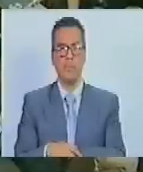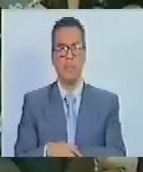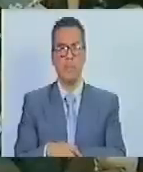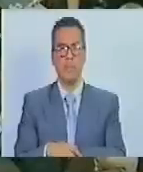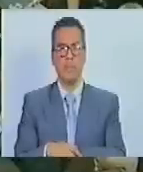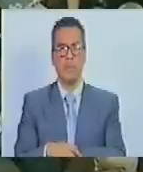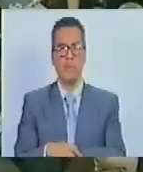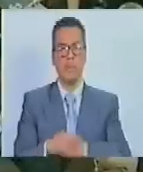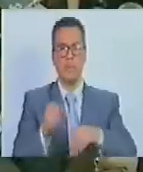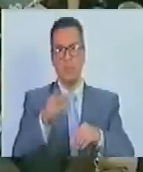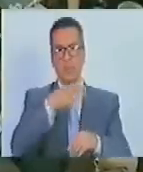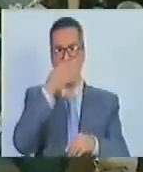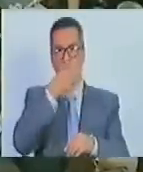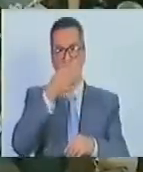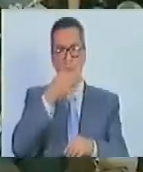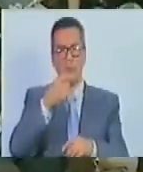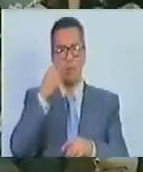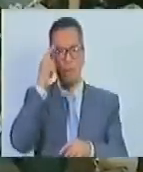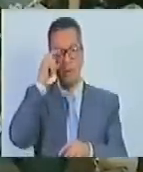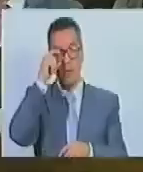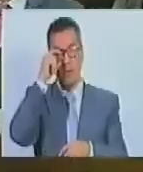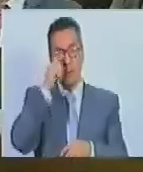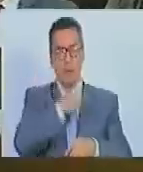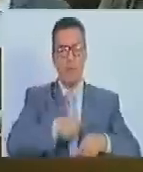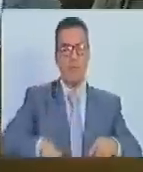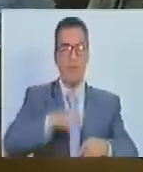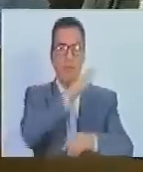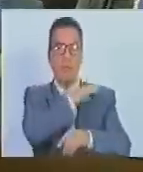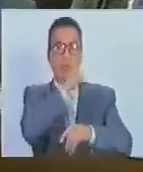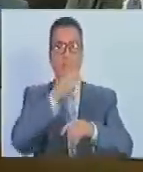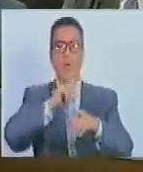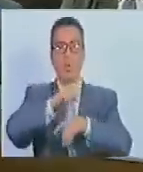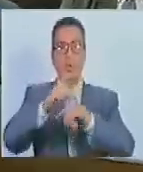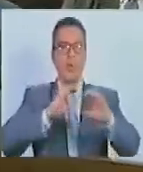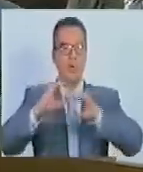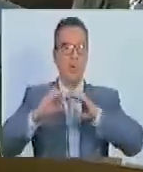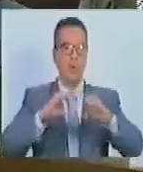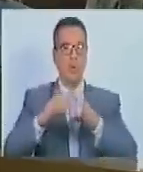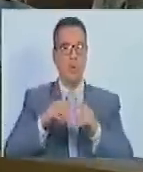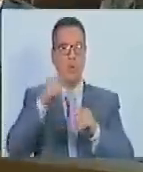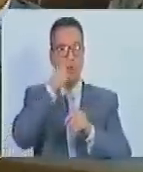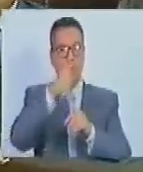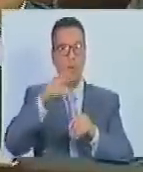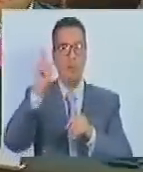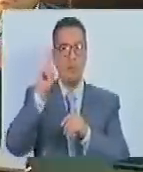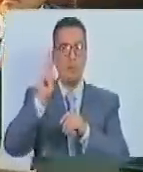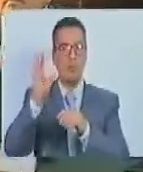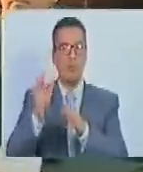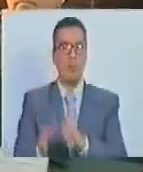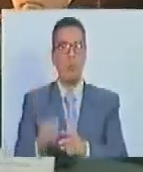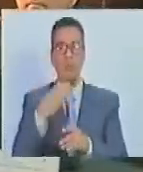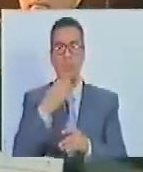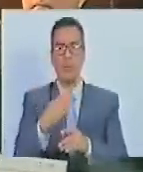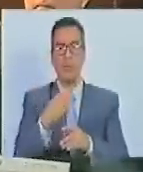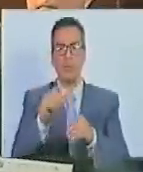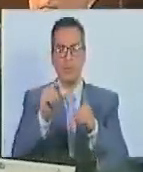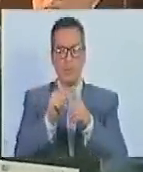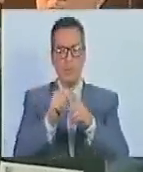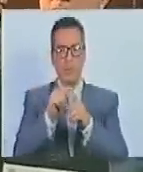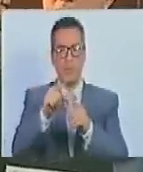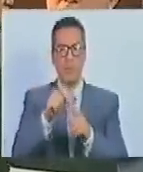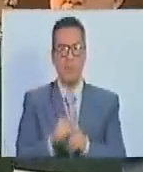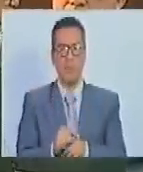Bendiciones de Dios, buenas tardes. Presidente, directiva plenaria, medios de comunicación, pueblo de Venezuela, solicité el derecho de palabra